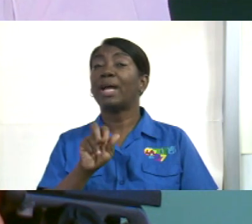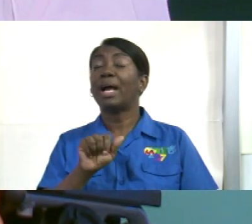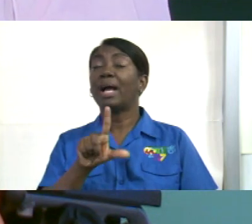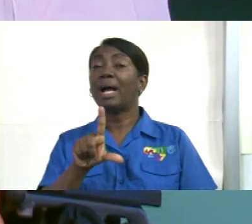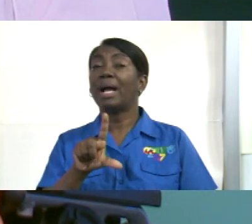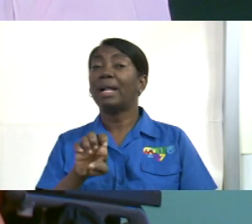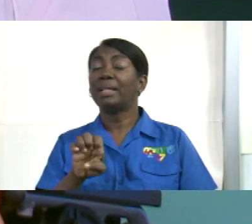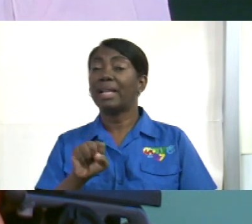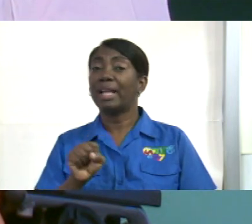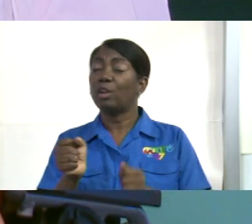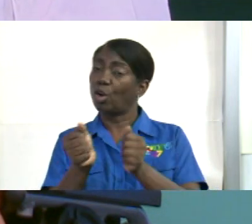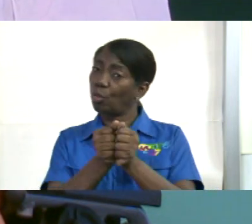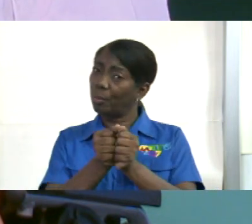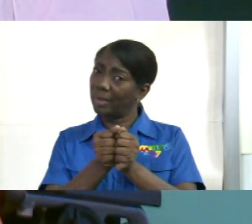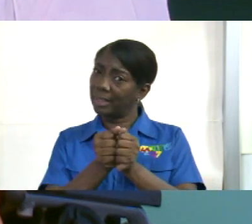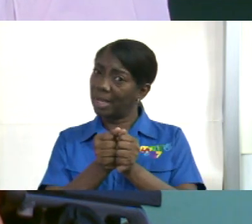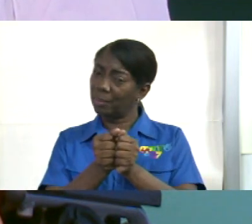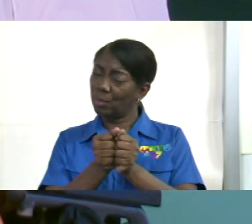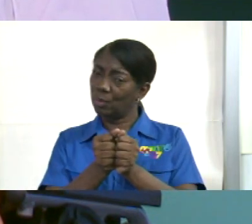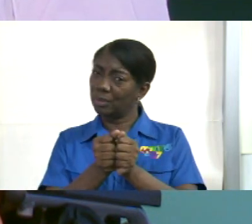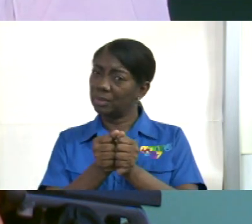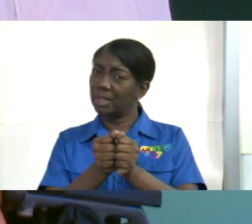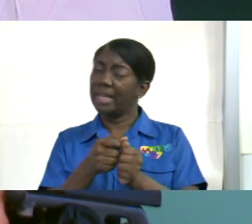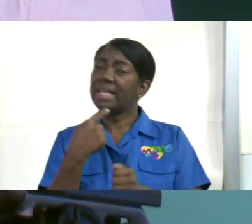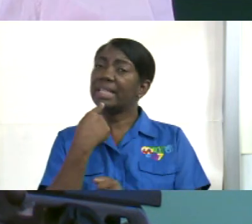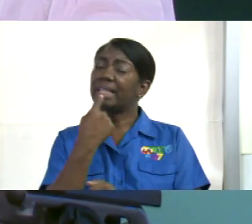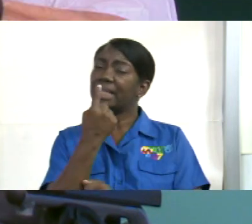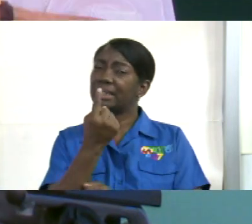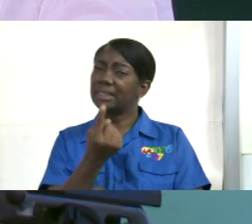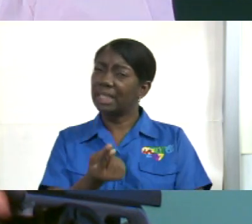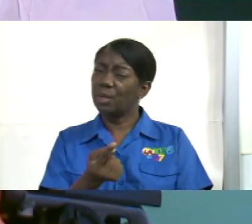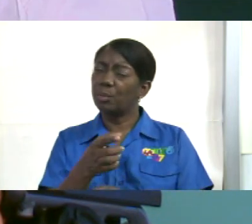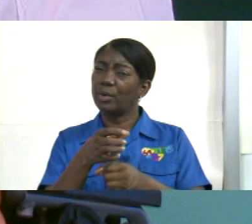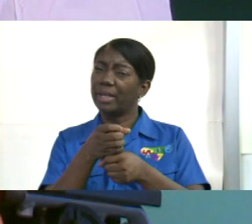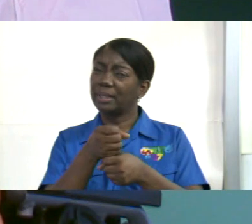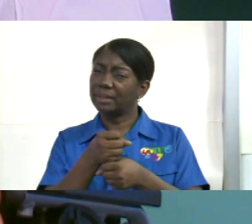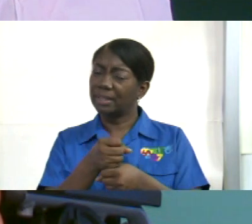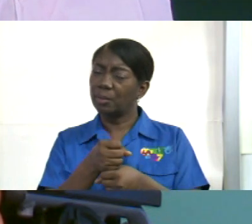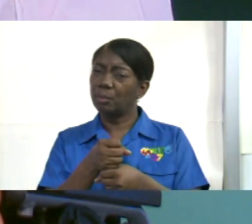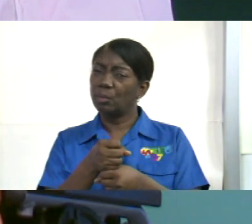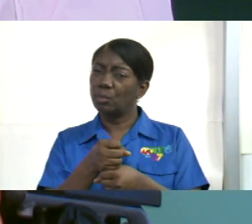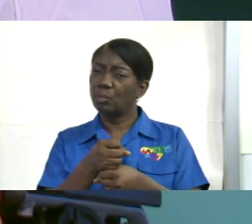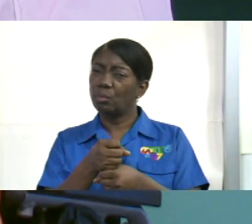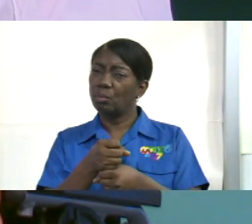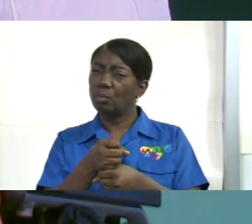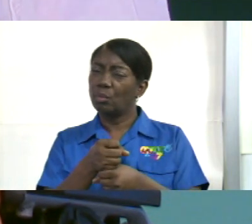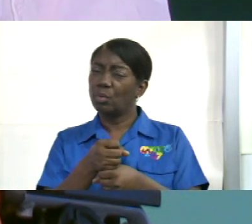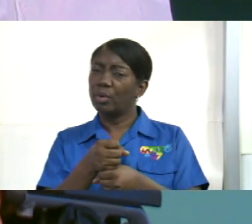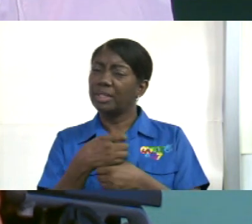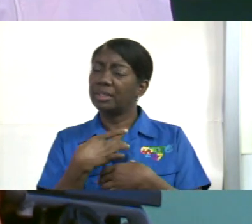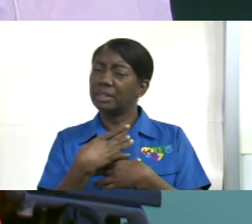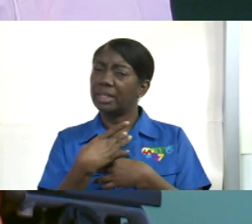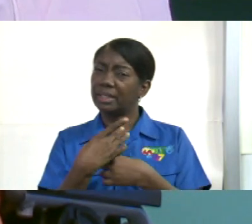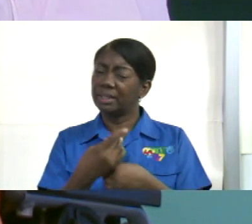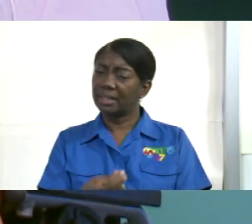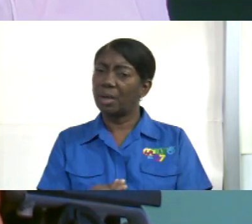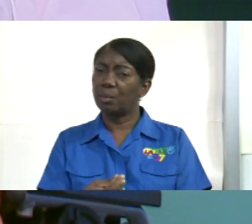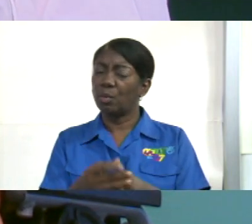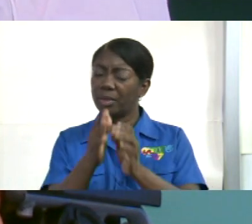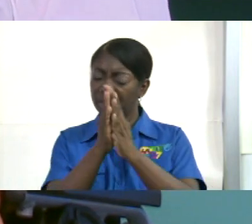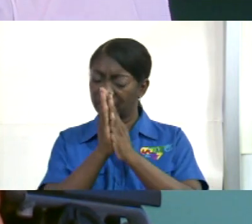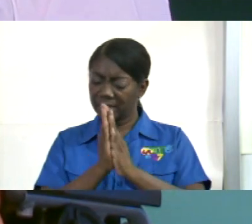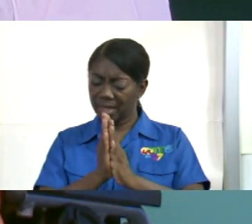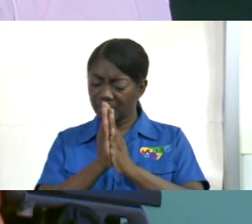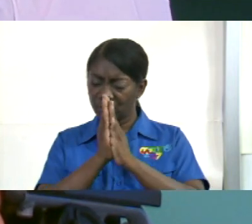acompañamos y decimos y hacemos y rezamos. Muy bien.